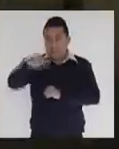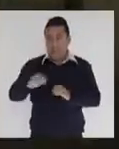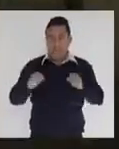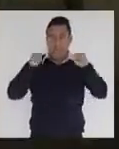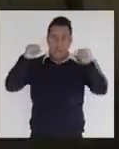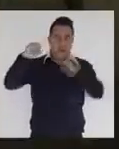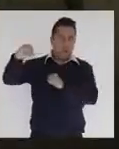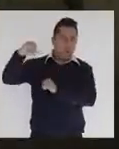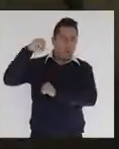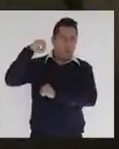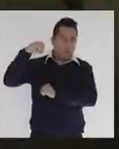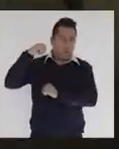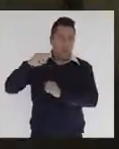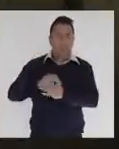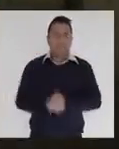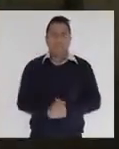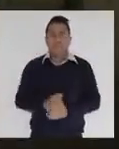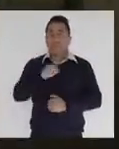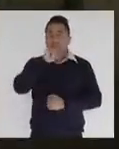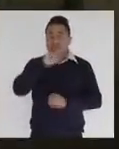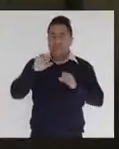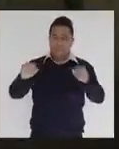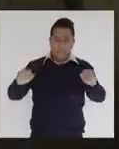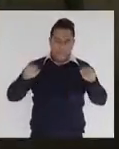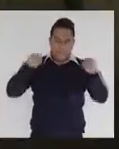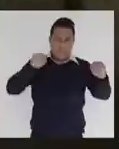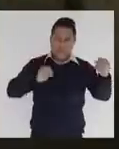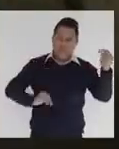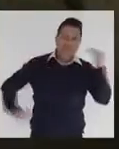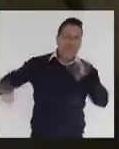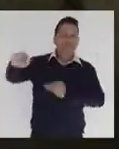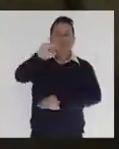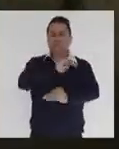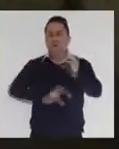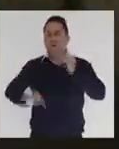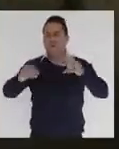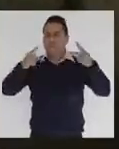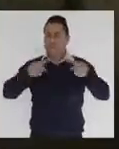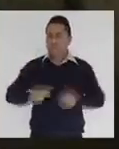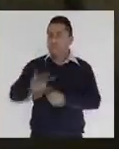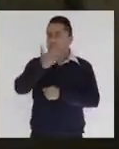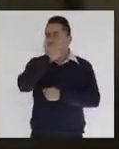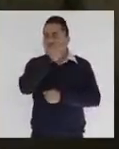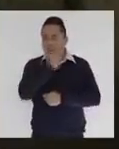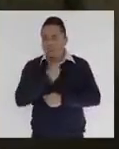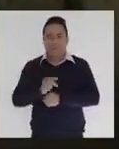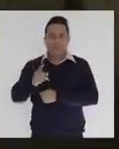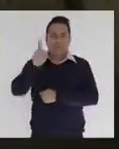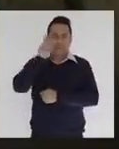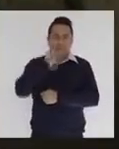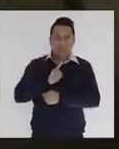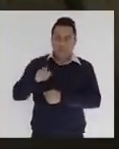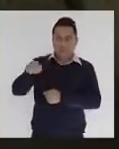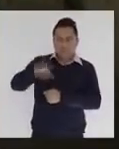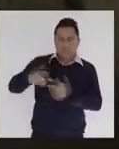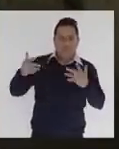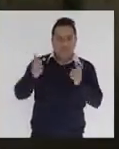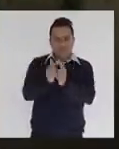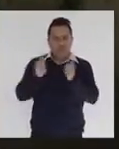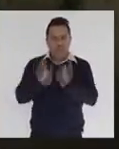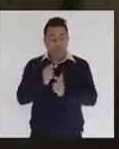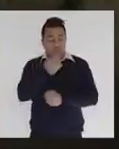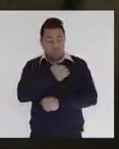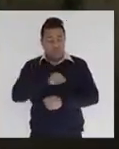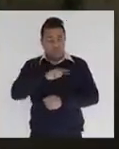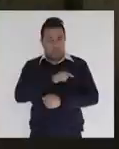y que viva Oaxaca, y que vivan todas y todos los héroes y heroínas